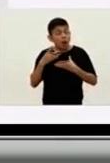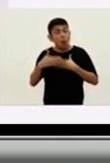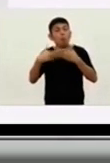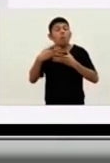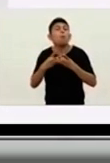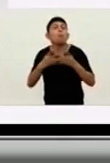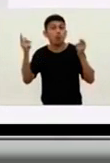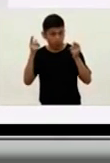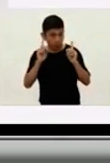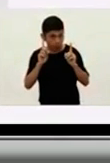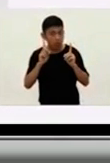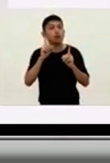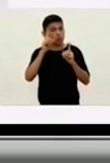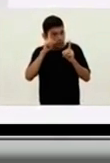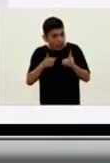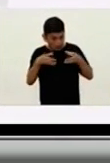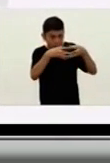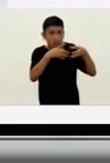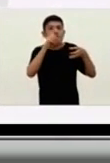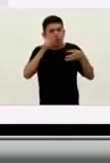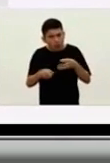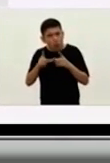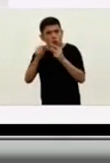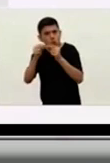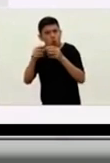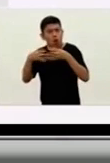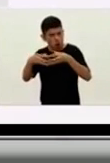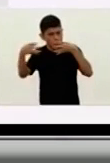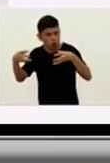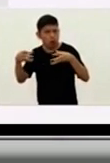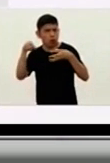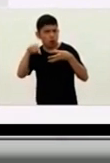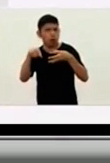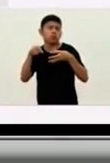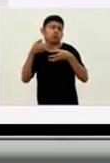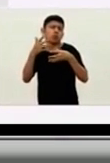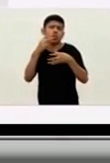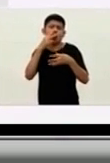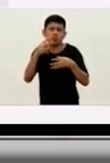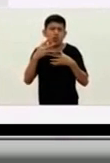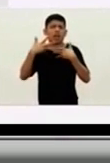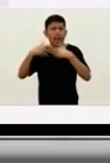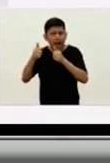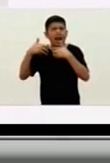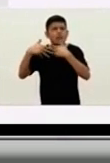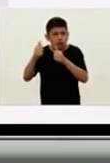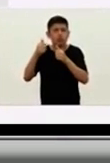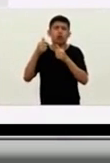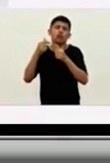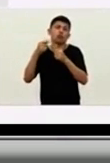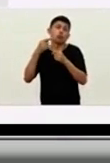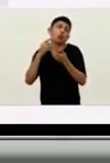Pero vamos a tener también un número tan importante de casos, estamos ya arriba de los 2.000 casos de